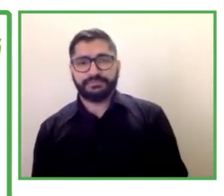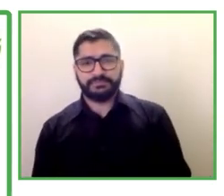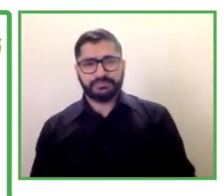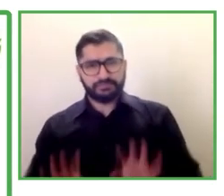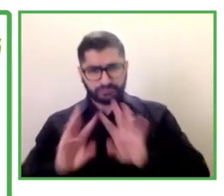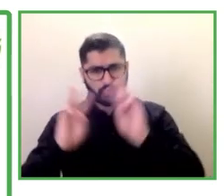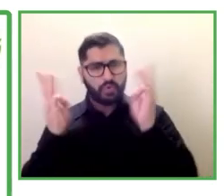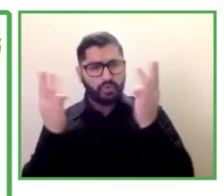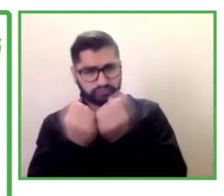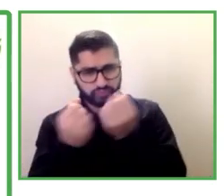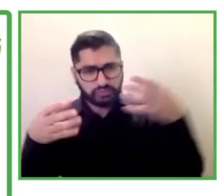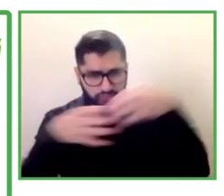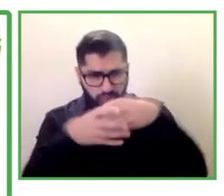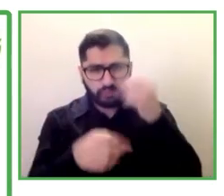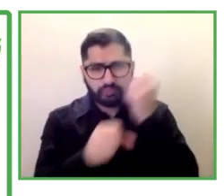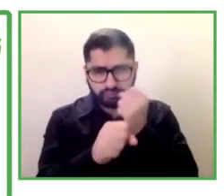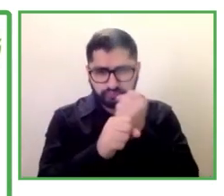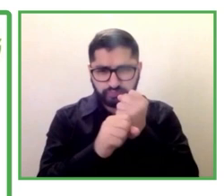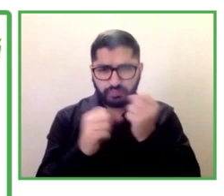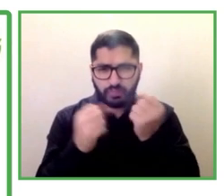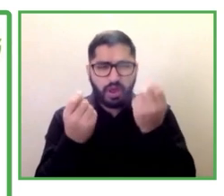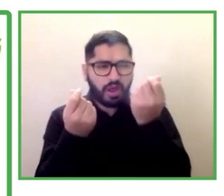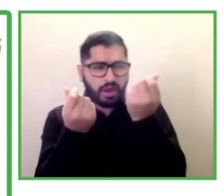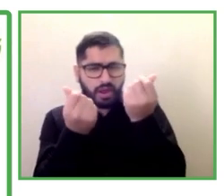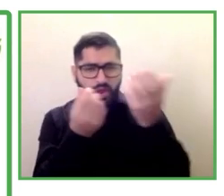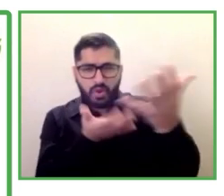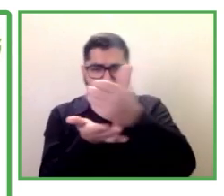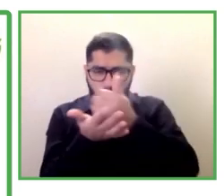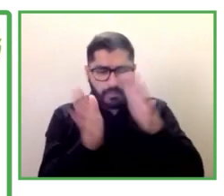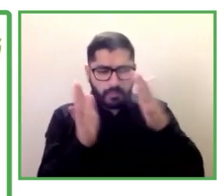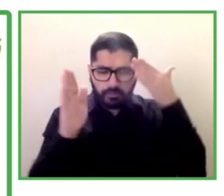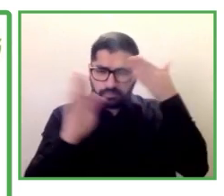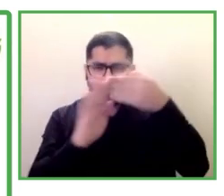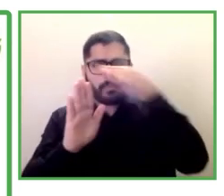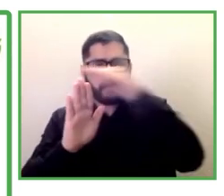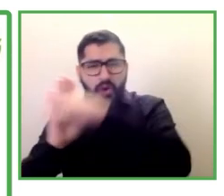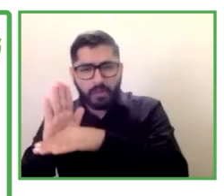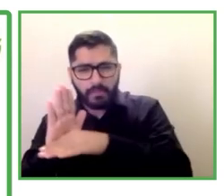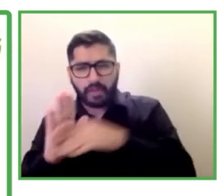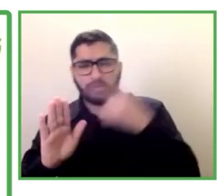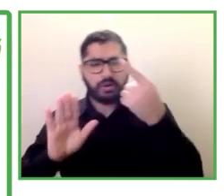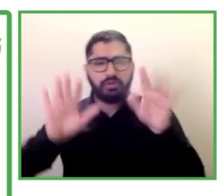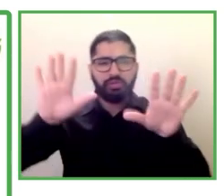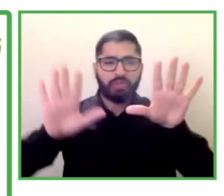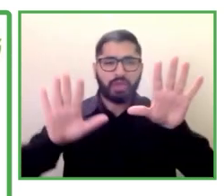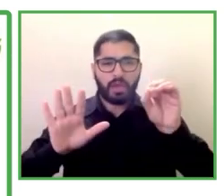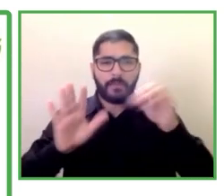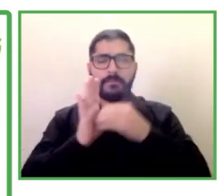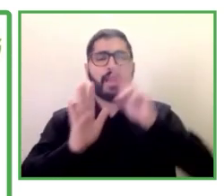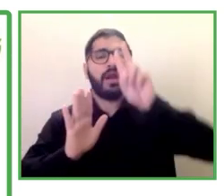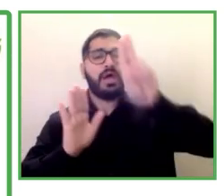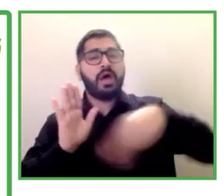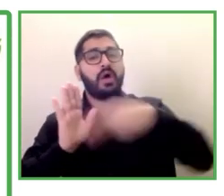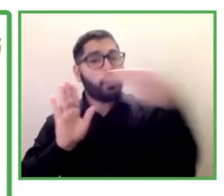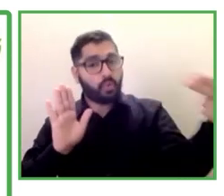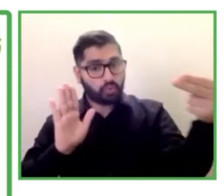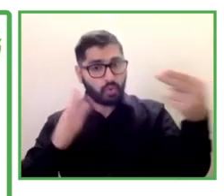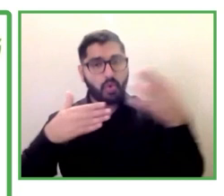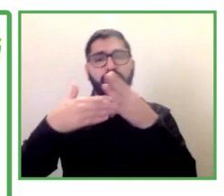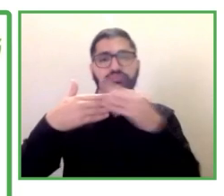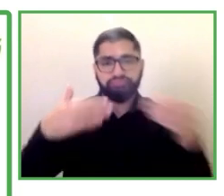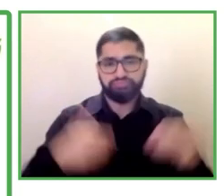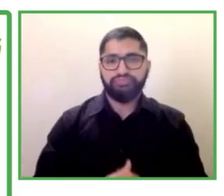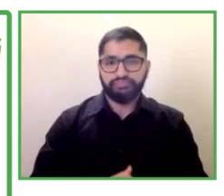programa se sitúa en torno a 110.000 euros anuales que son financiados a partes aproximadamente iguales por el gobierno